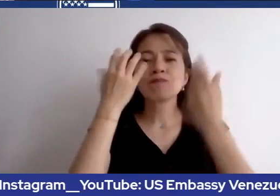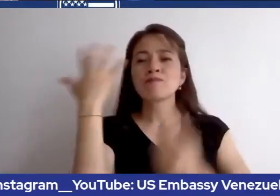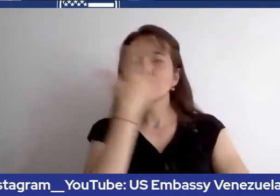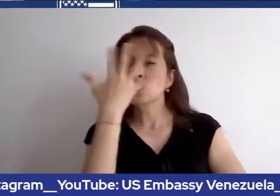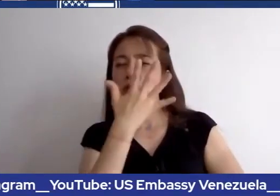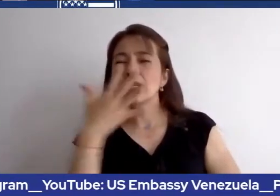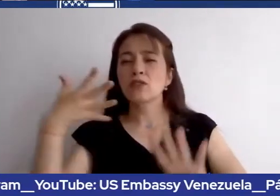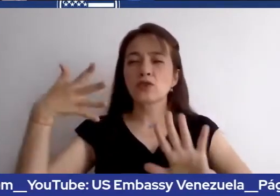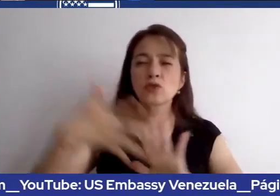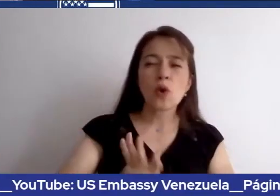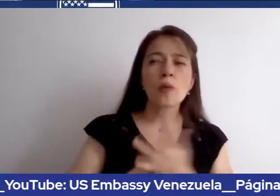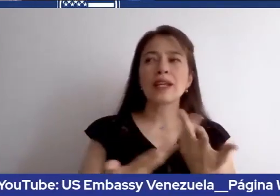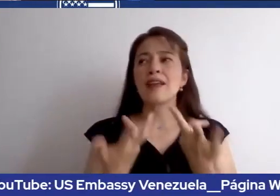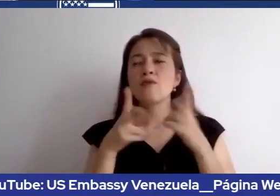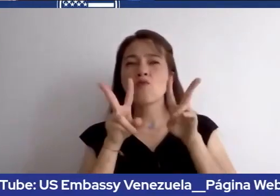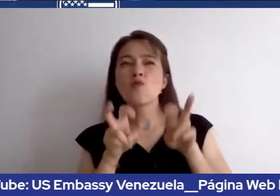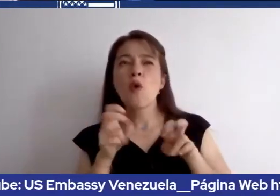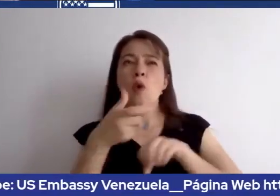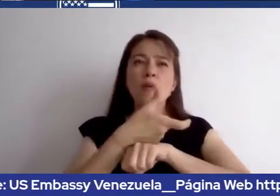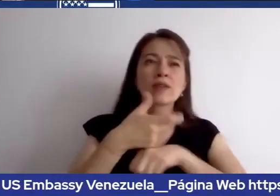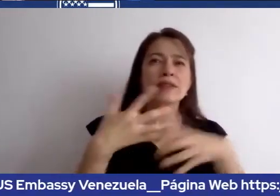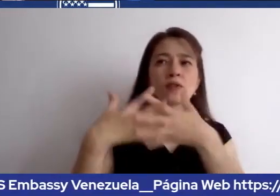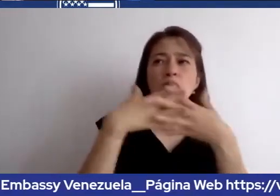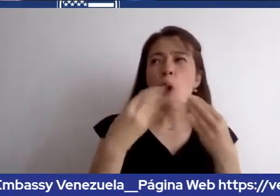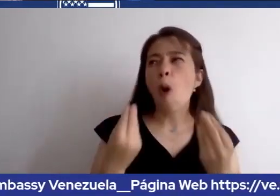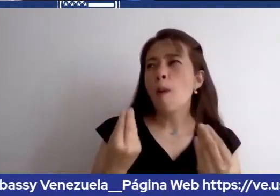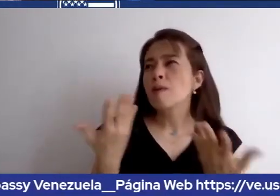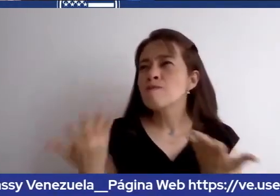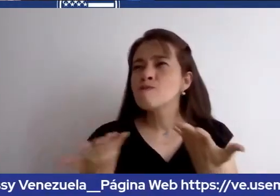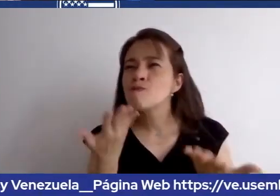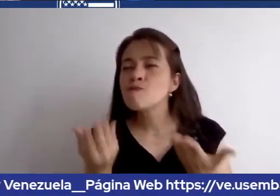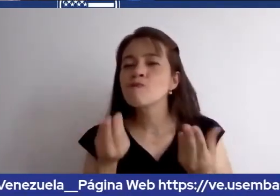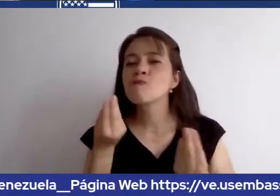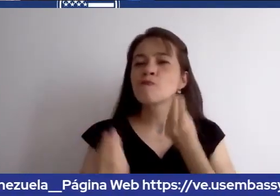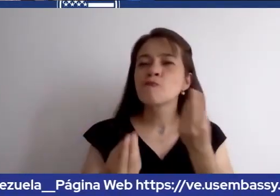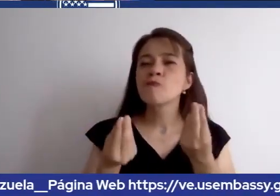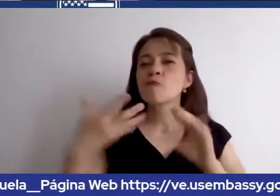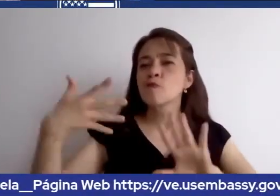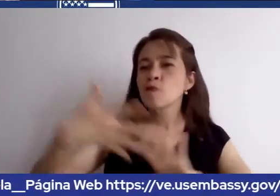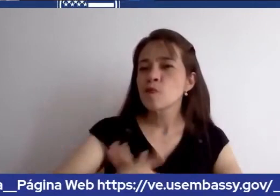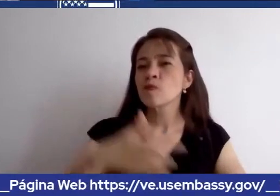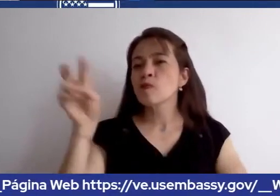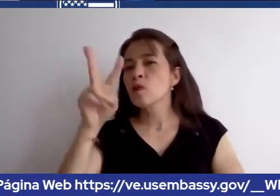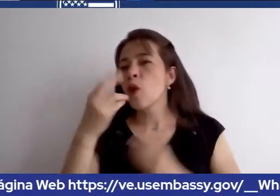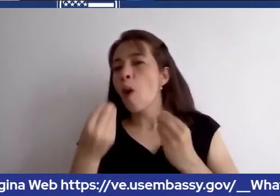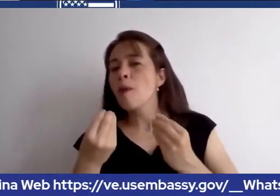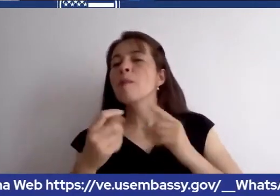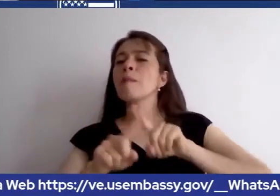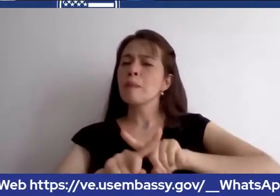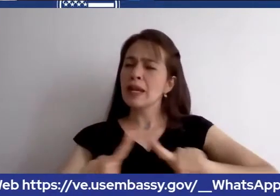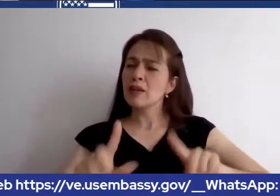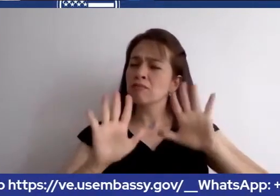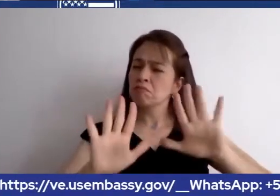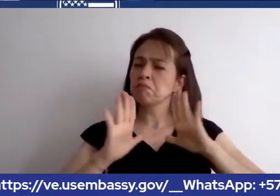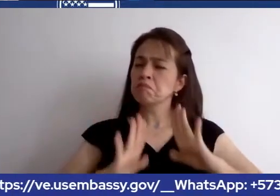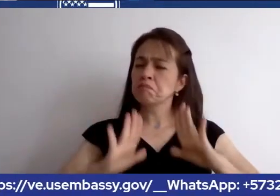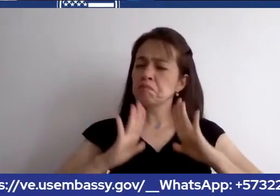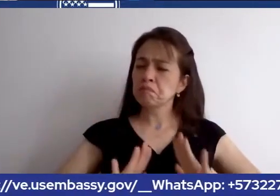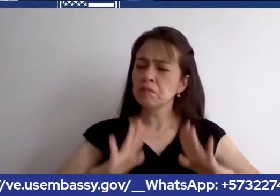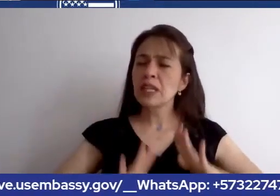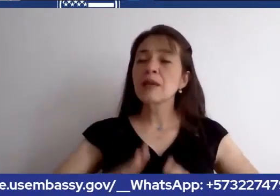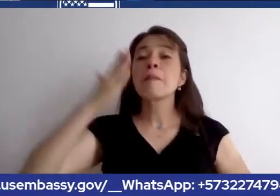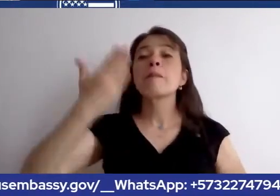bayern y las últimas políticas de los eeuu sobre venezuela pero reservamos sus preguntas muy